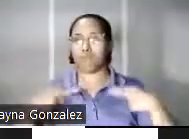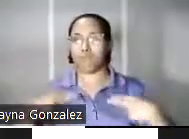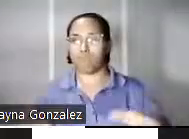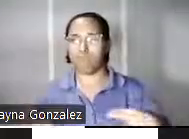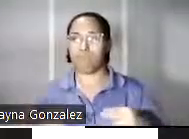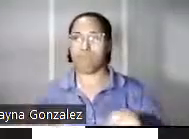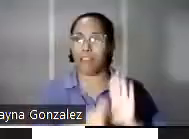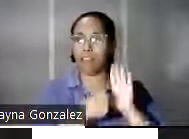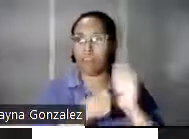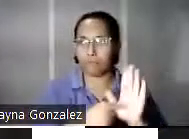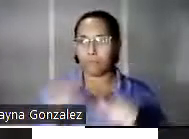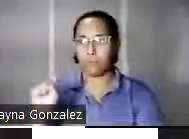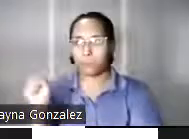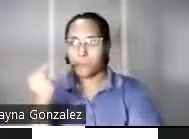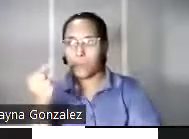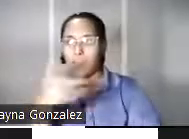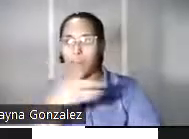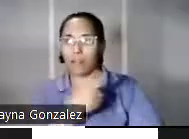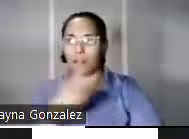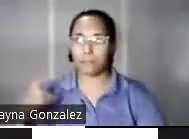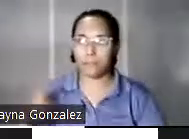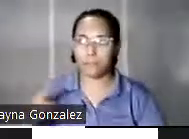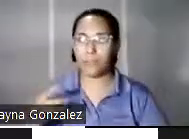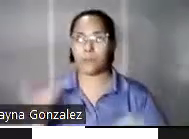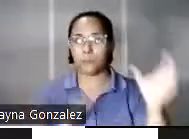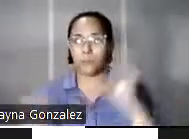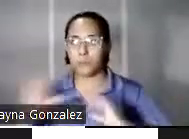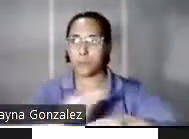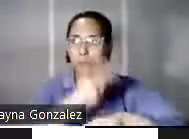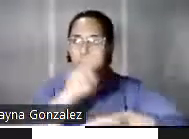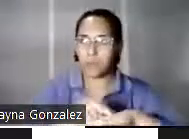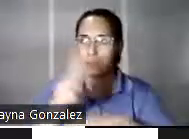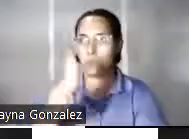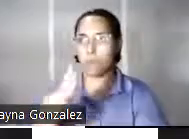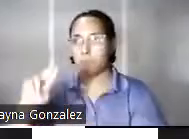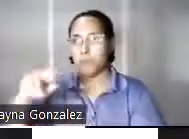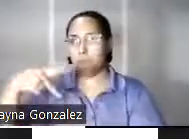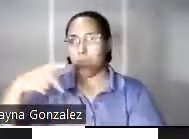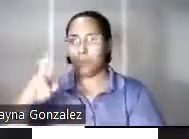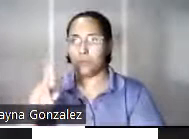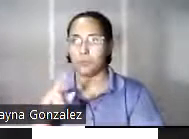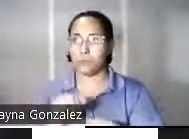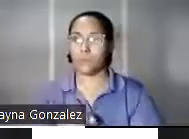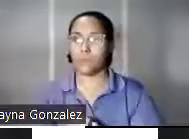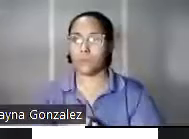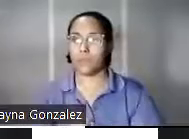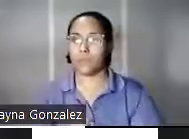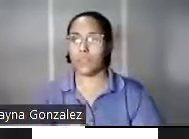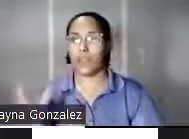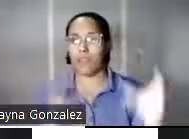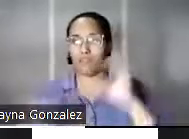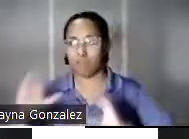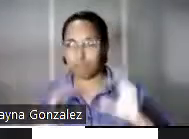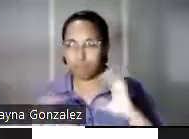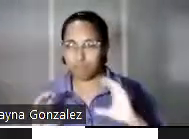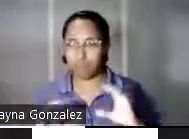primer decano de la Facultad de Ciencias Naturales de la Universidad de Puerto Rico y un gran propulsor de la ciencia a